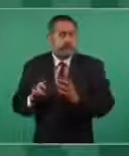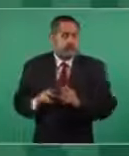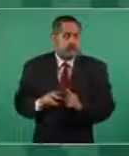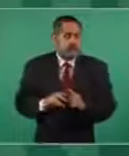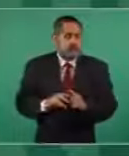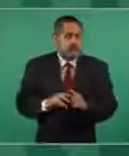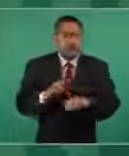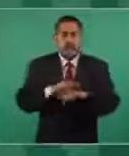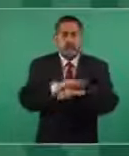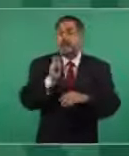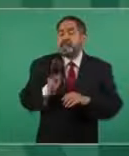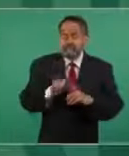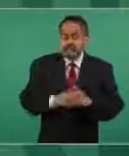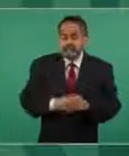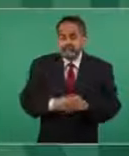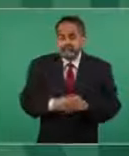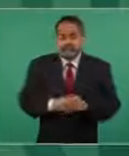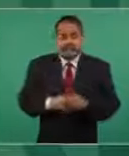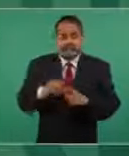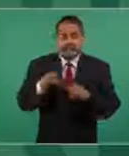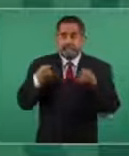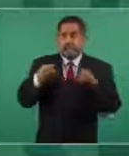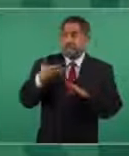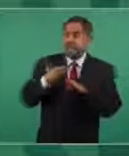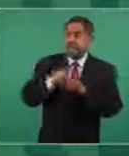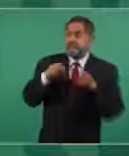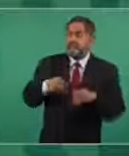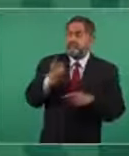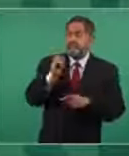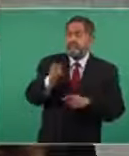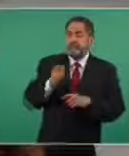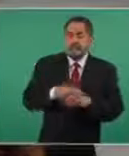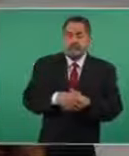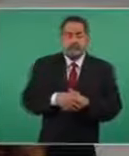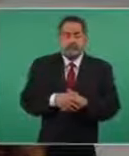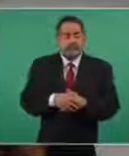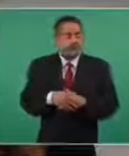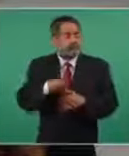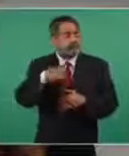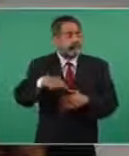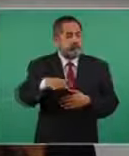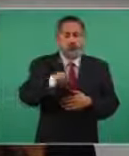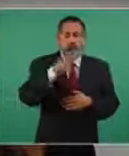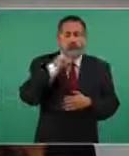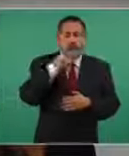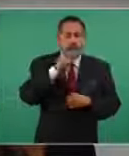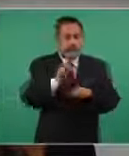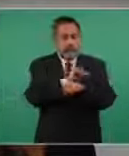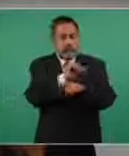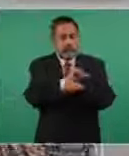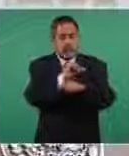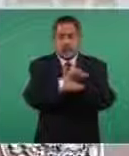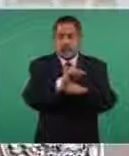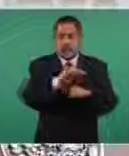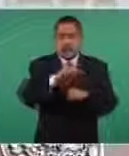afecta mucho el que utilicen autos